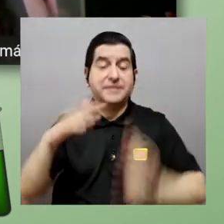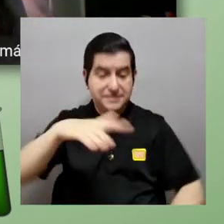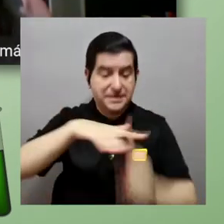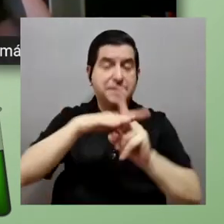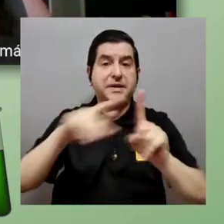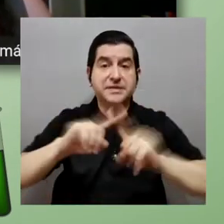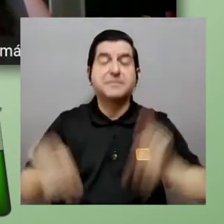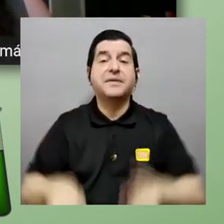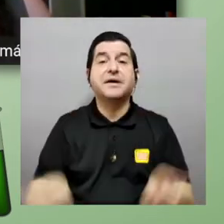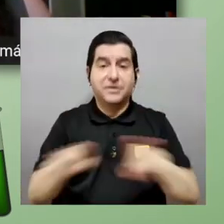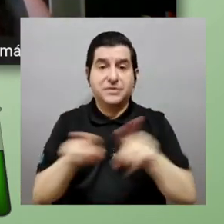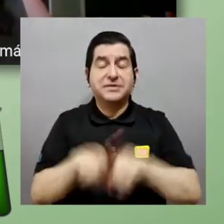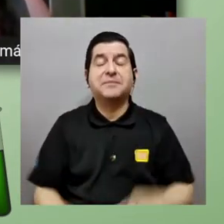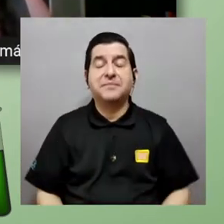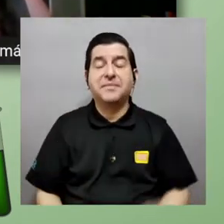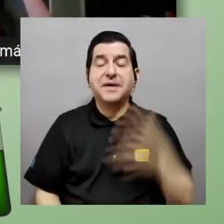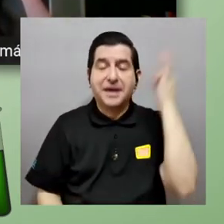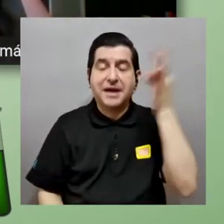teoría de conjuntos